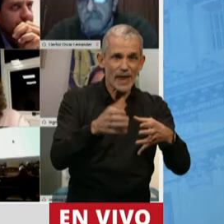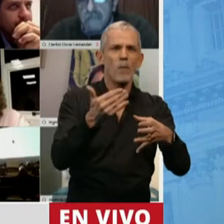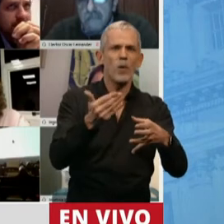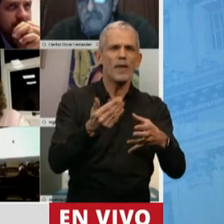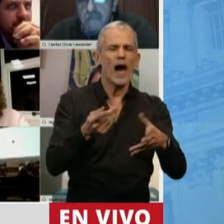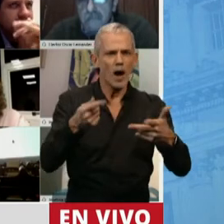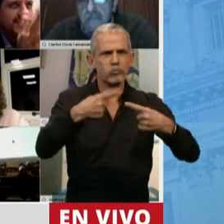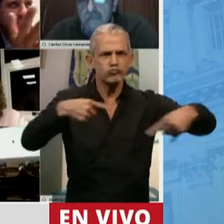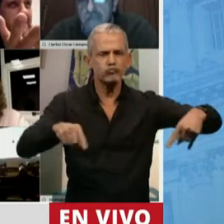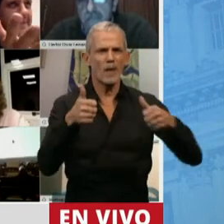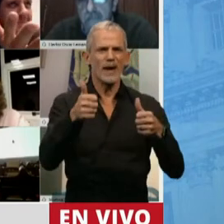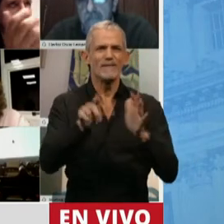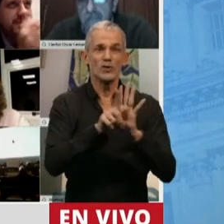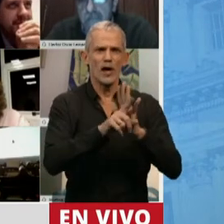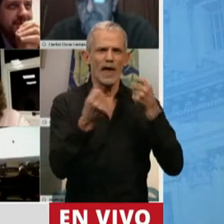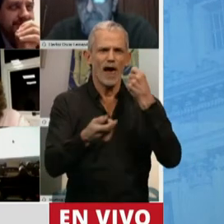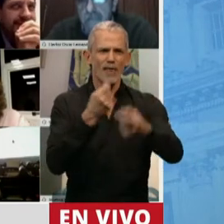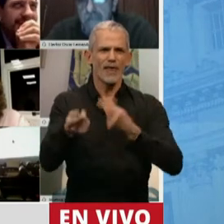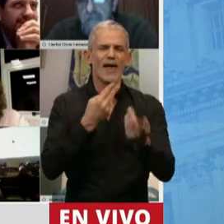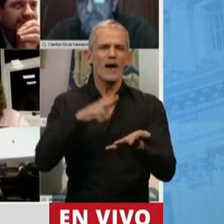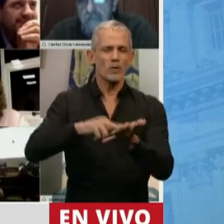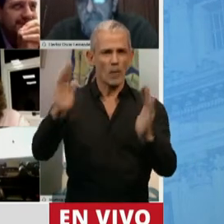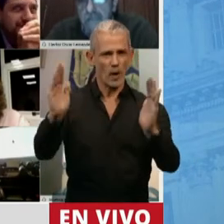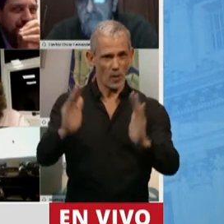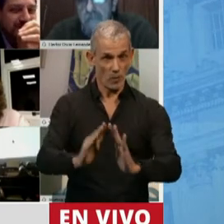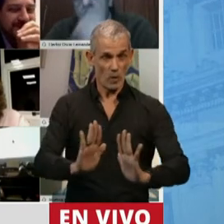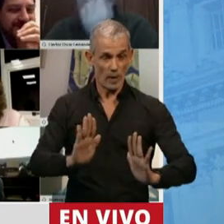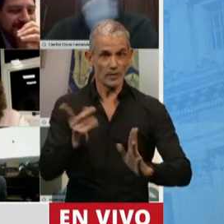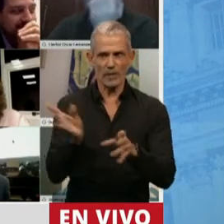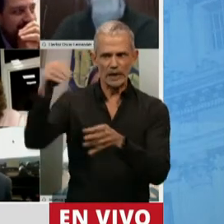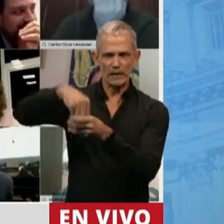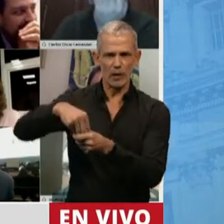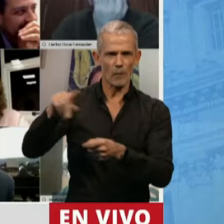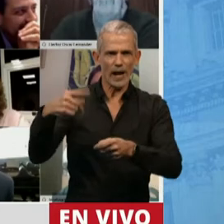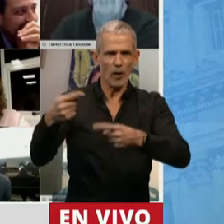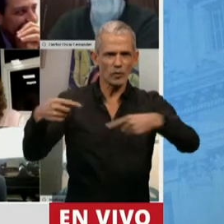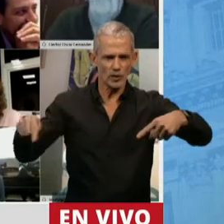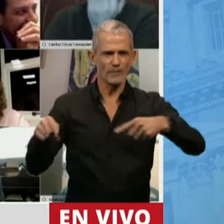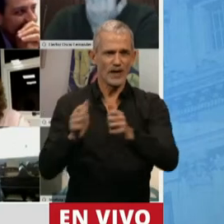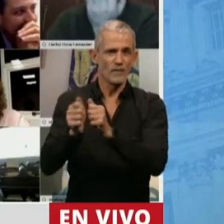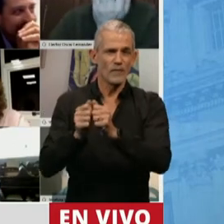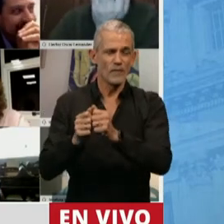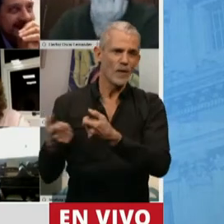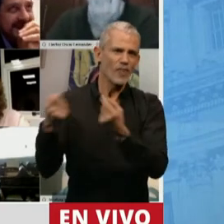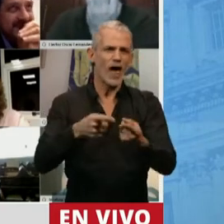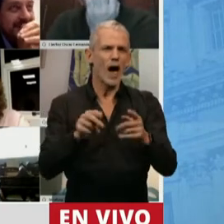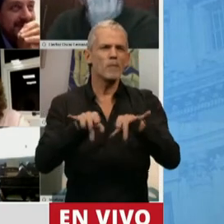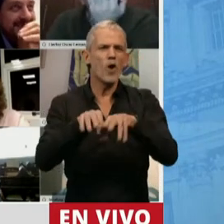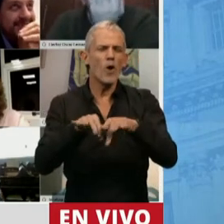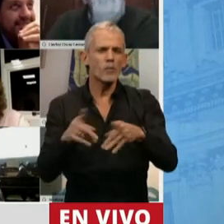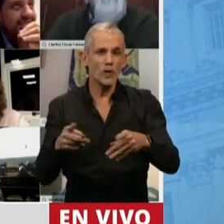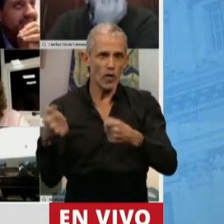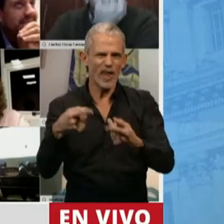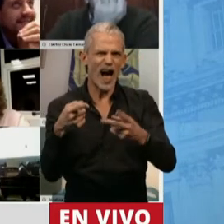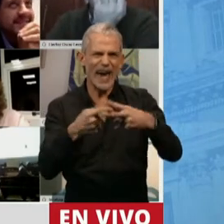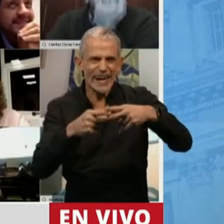beneficios que la ley brinda y además incorporar a otros sectores que no proveen del software dotándolos de